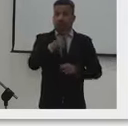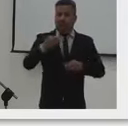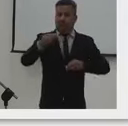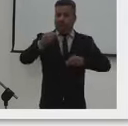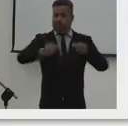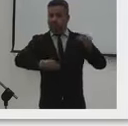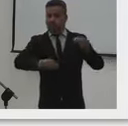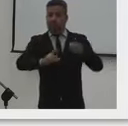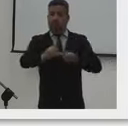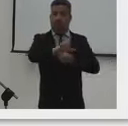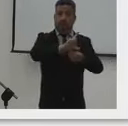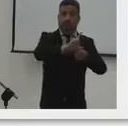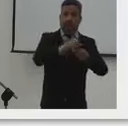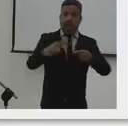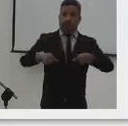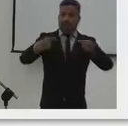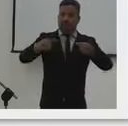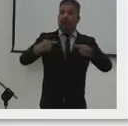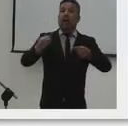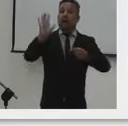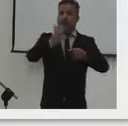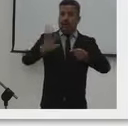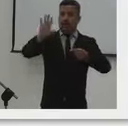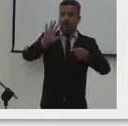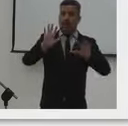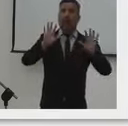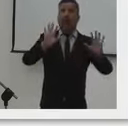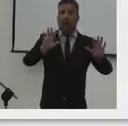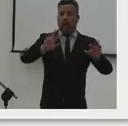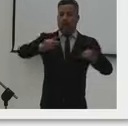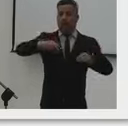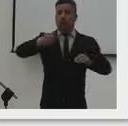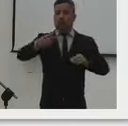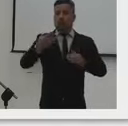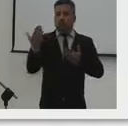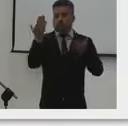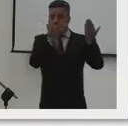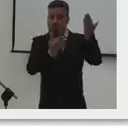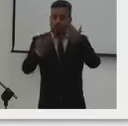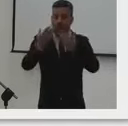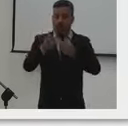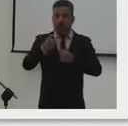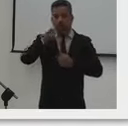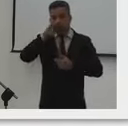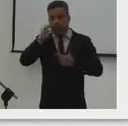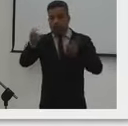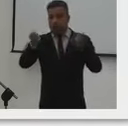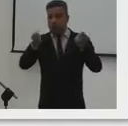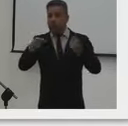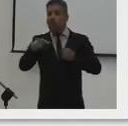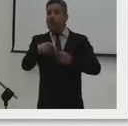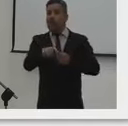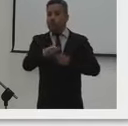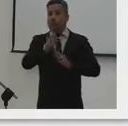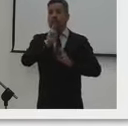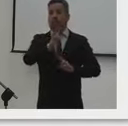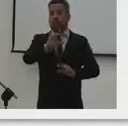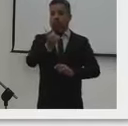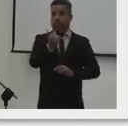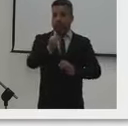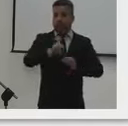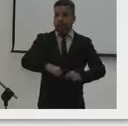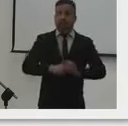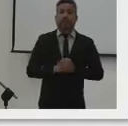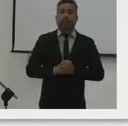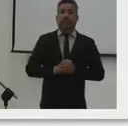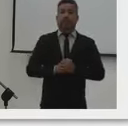alguna discrepancia entre la liga y el departamento, ahí tendríamos una segunda instancia en inspección, vigilancia y control